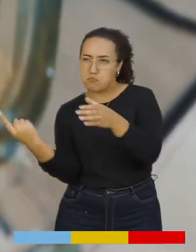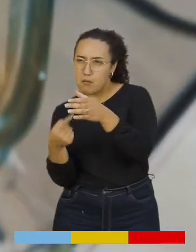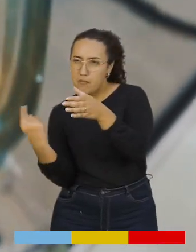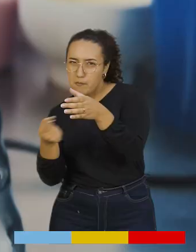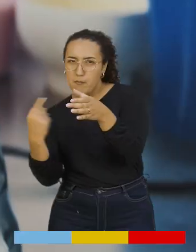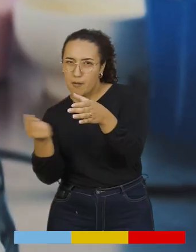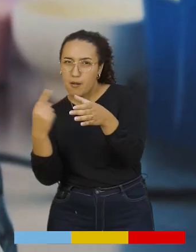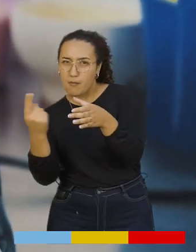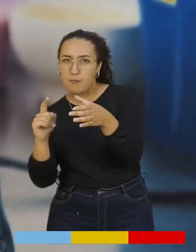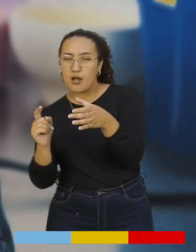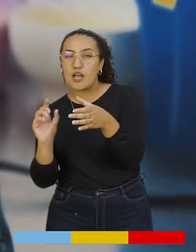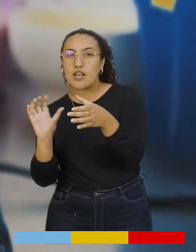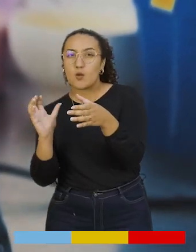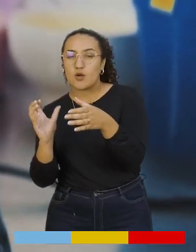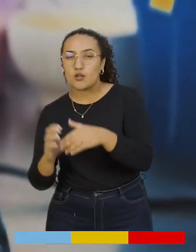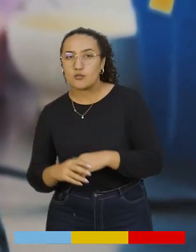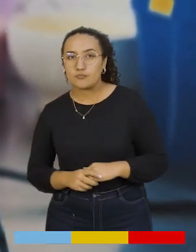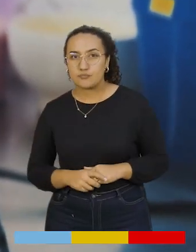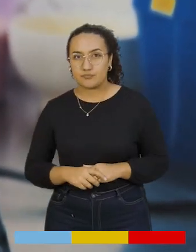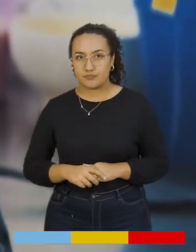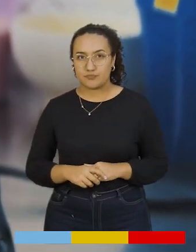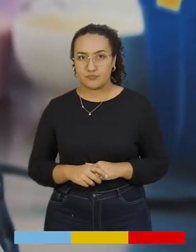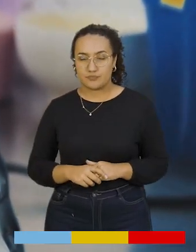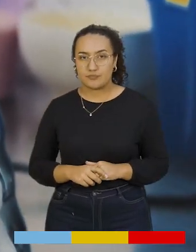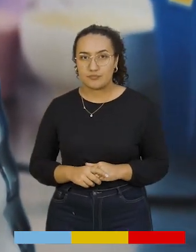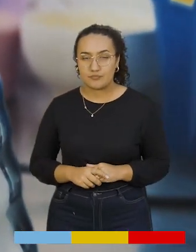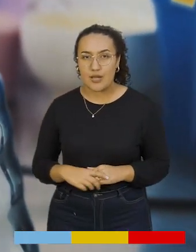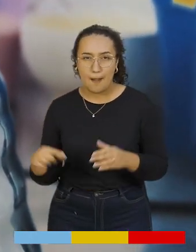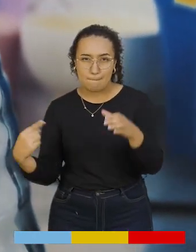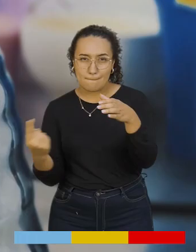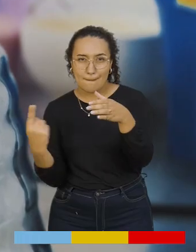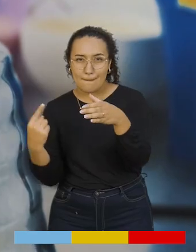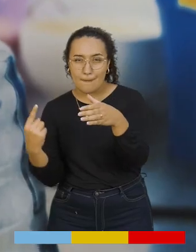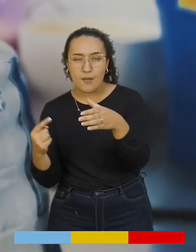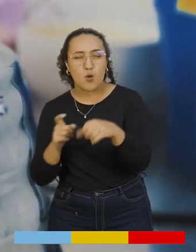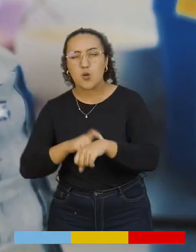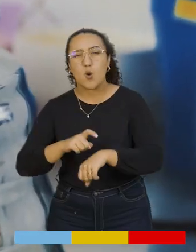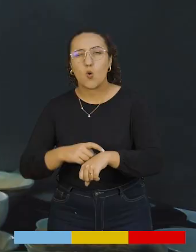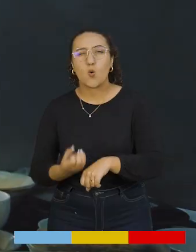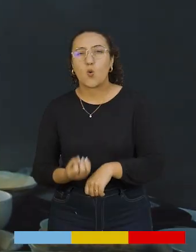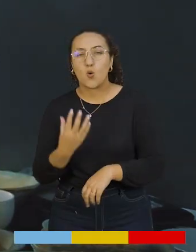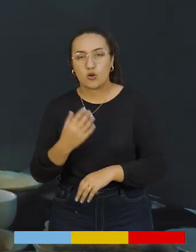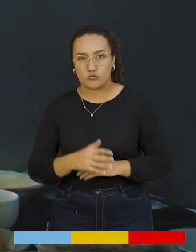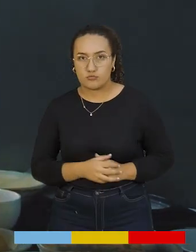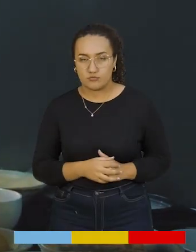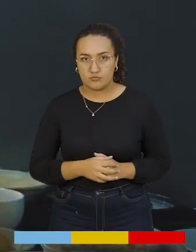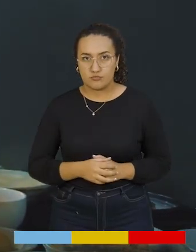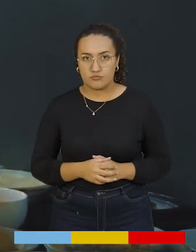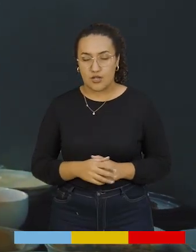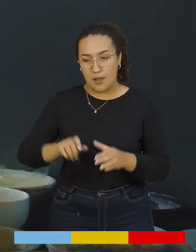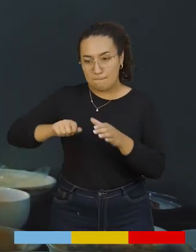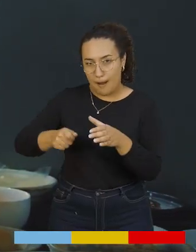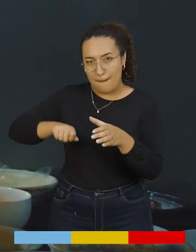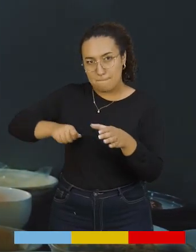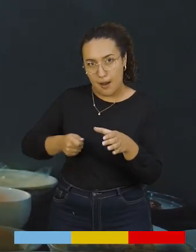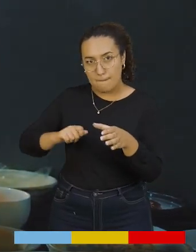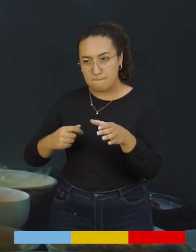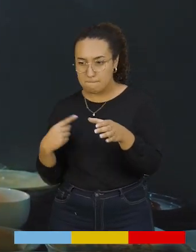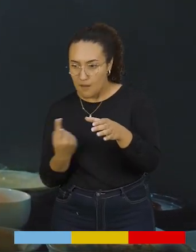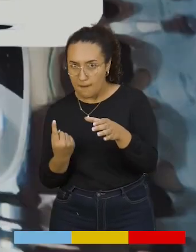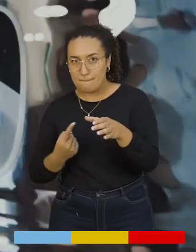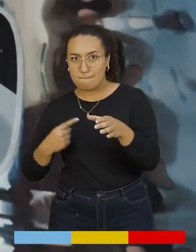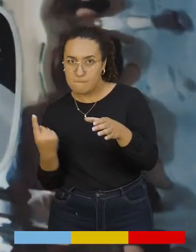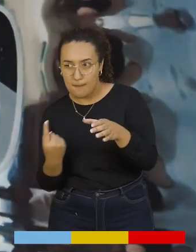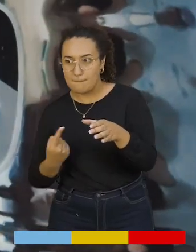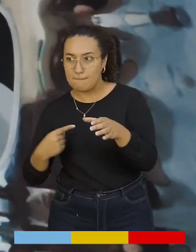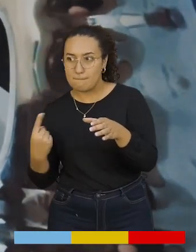poner en la licuadora y lo vamos a procesar. ¿Por cuánto procesamos el maíz? Bueno, el maíz lo vamos a procesar haciendo pulsaciones.